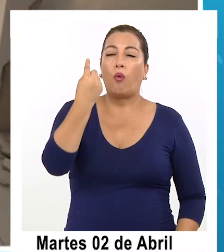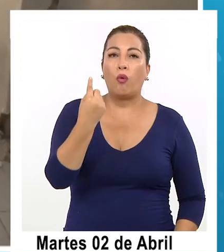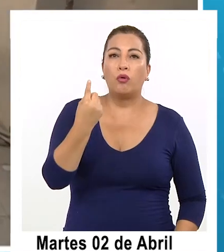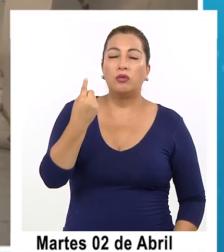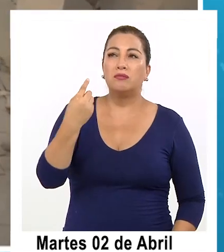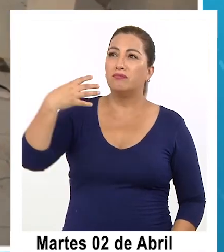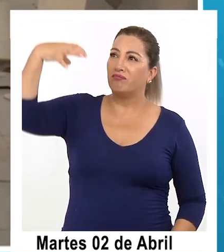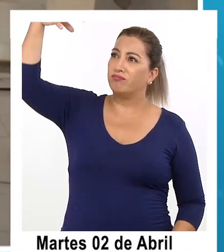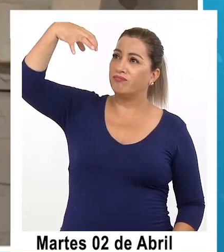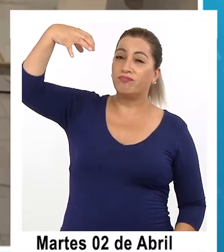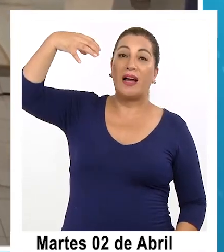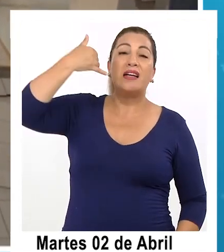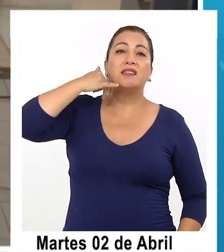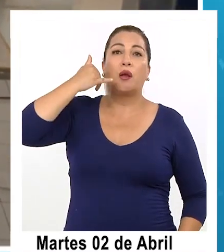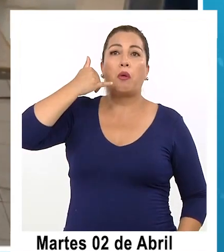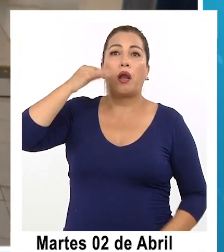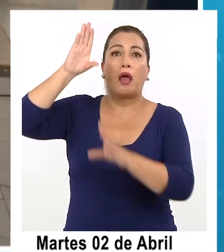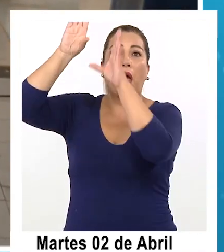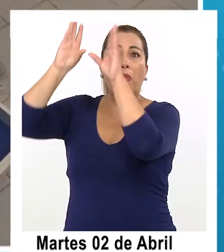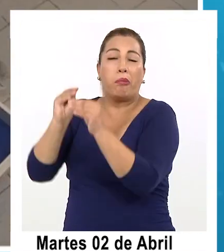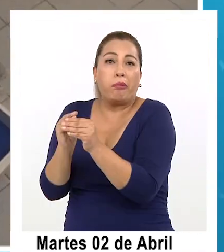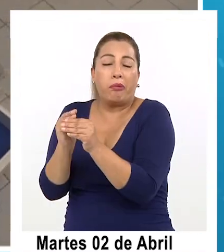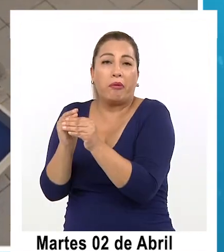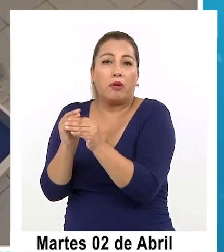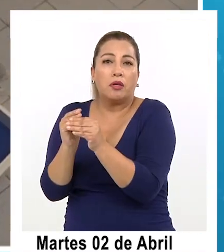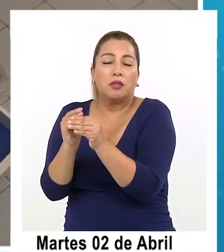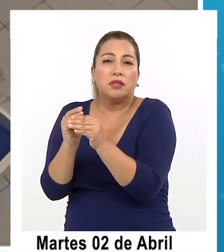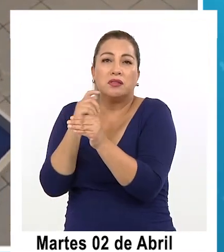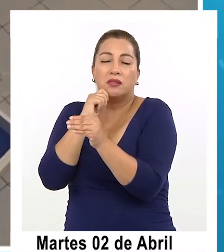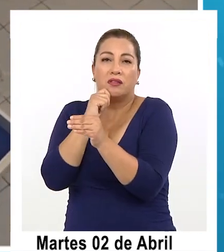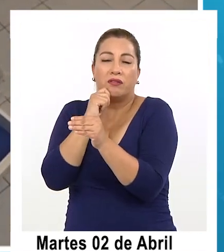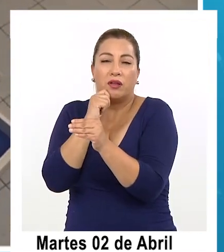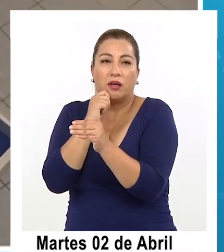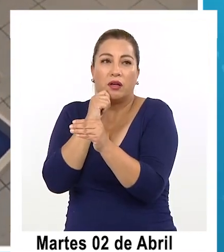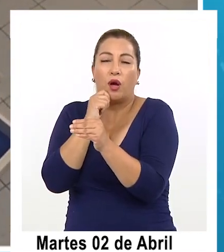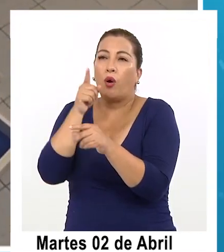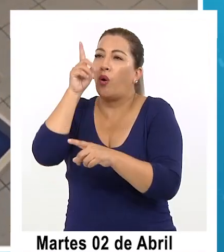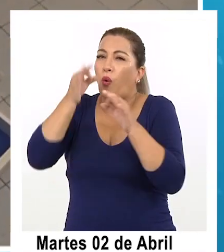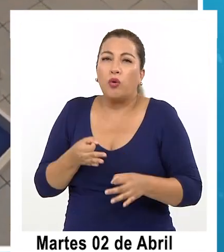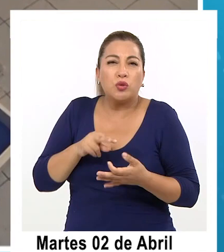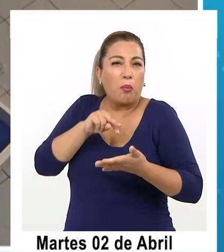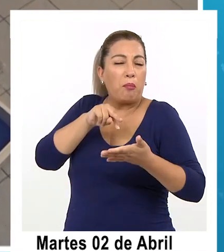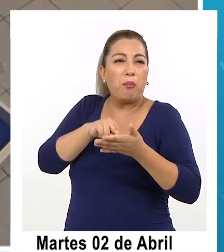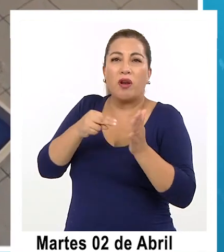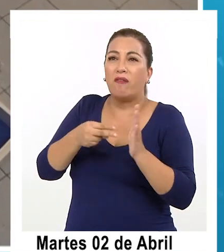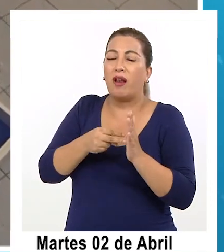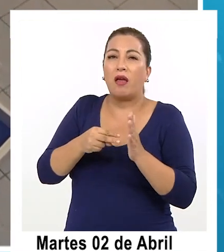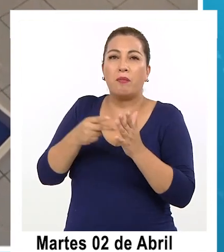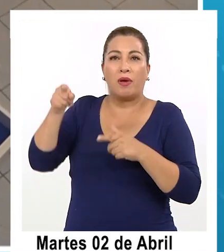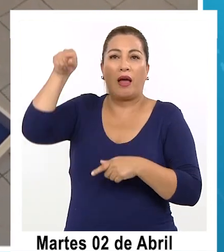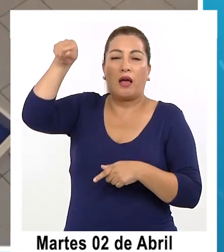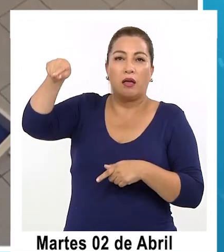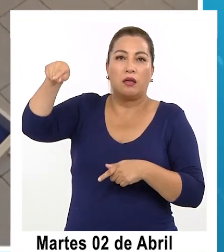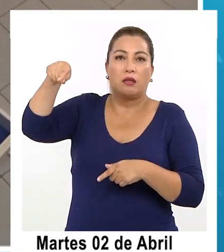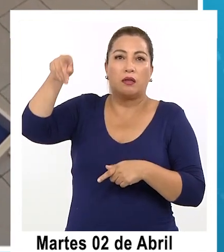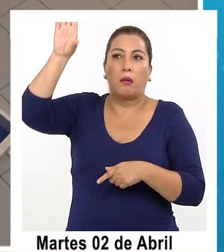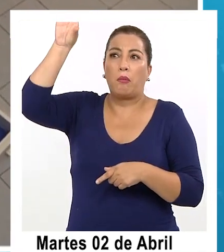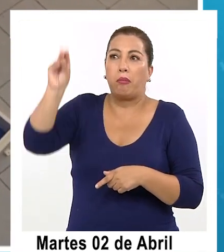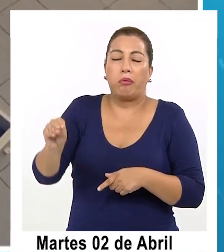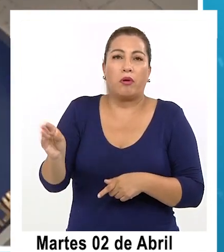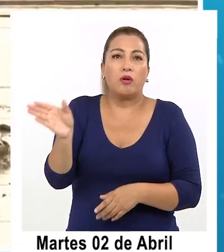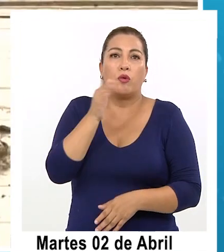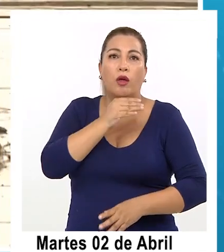celular una sola compañía y se cae esa antena porque tiene un no sé un atentado justo estaba en el epicentro y me quedo sin